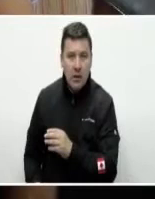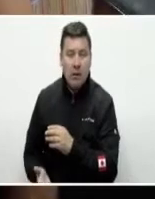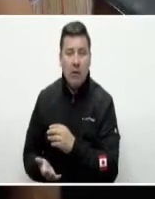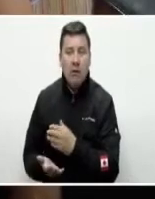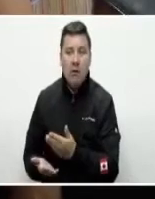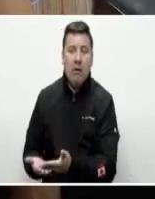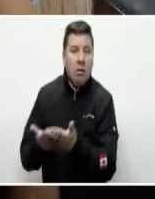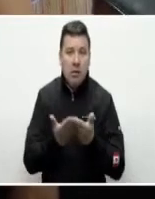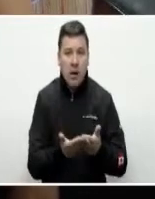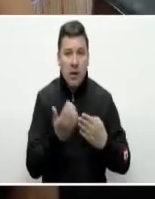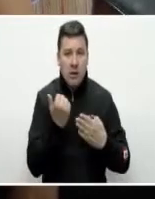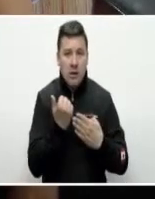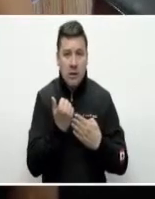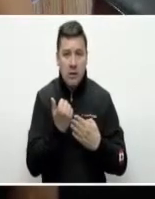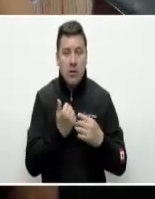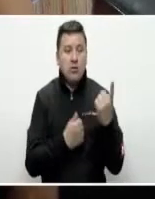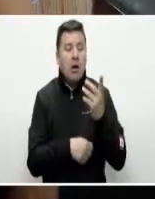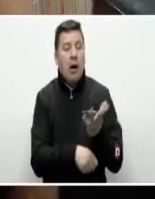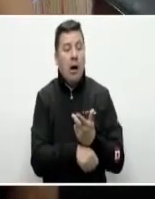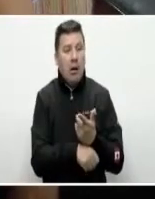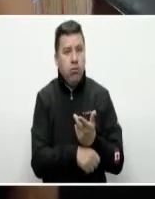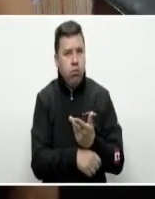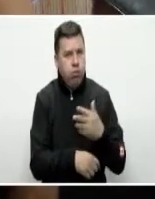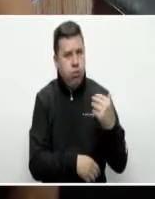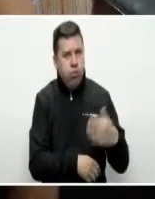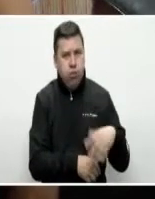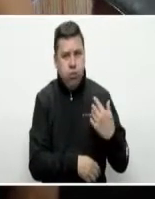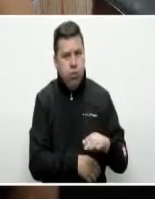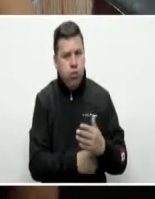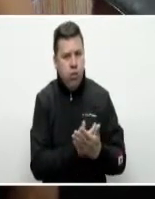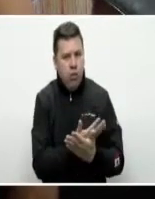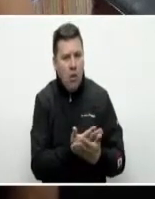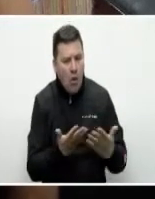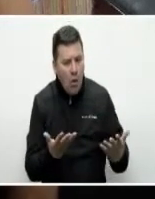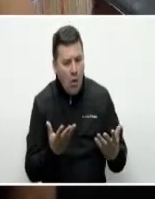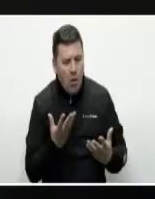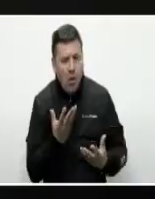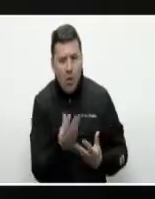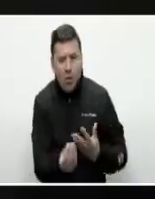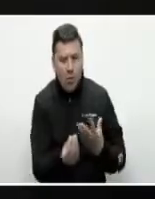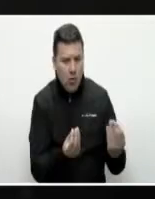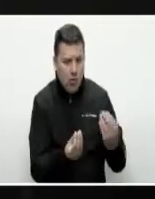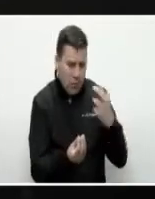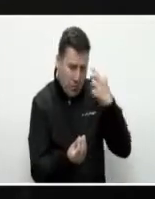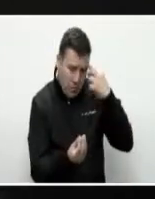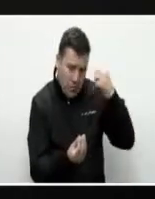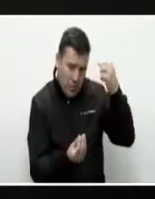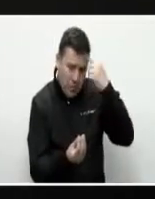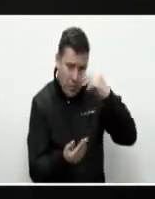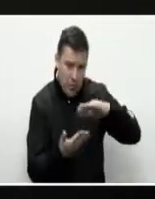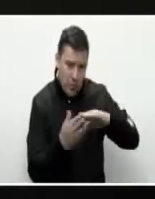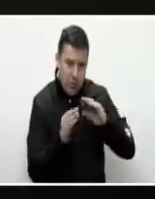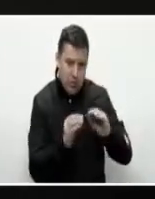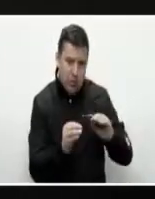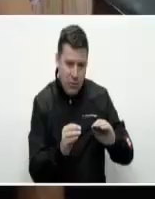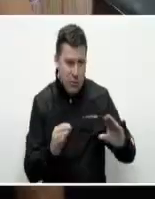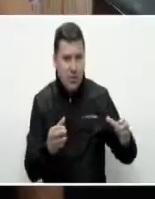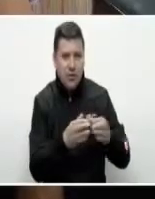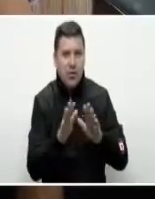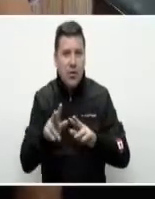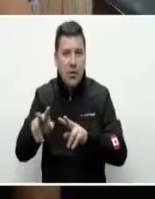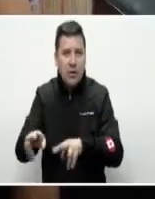no es solamente para los artesanos sino que comprende muchos otros grupos de profesiones y de población de hecho los